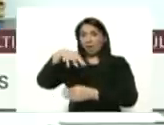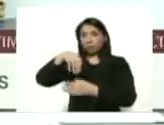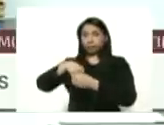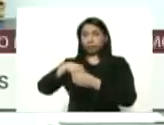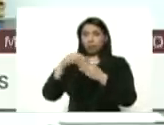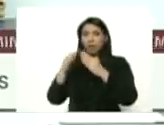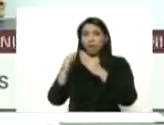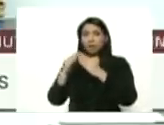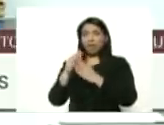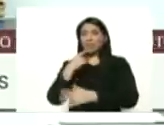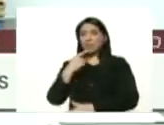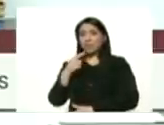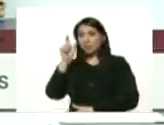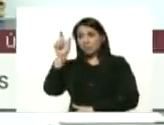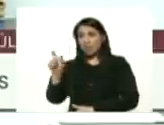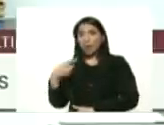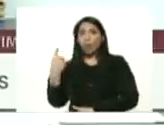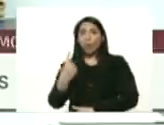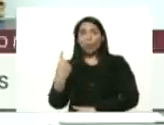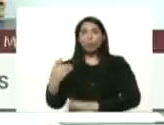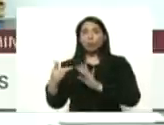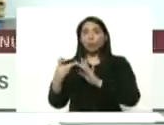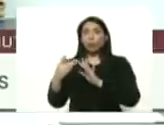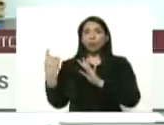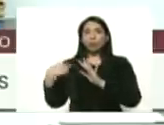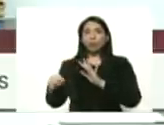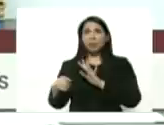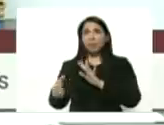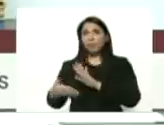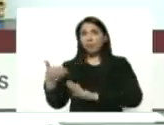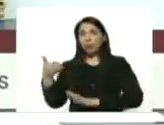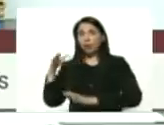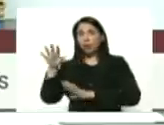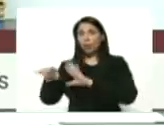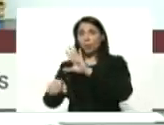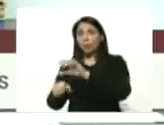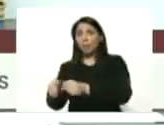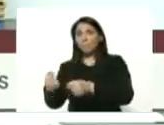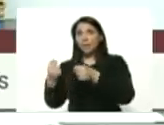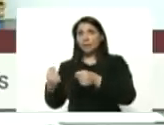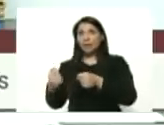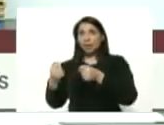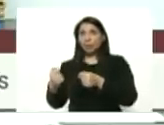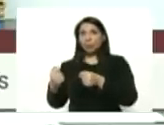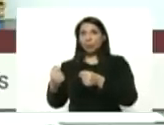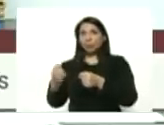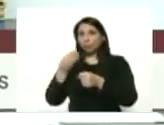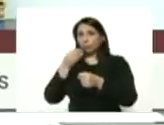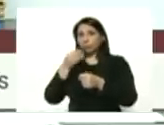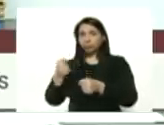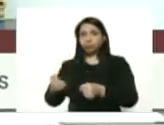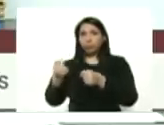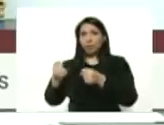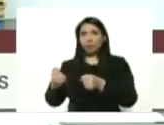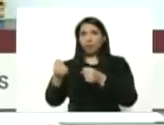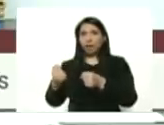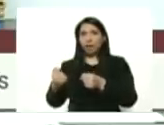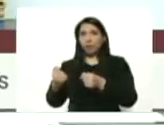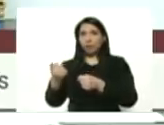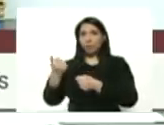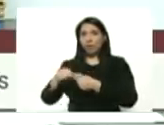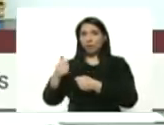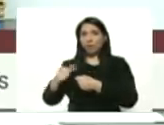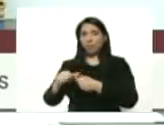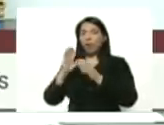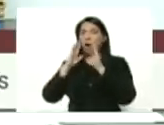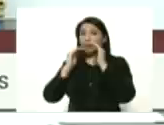dice que el único contacto que ha tenido es que fue a comprar un mercado en el mercado las pulgas de Maracaibo